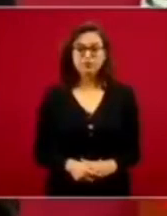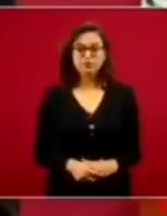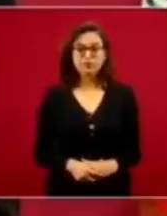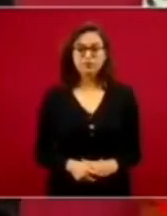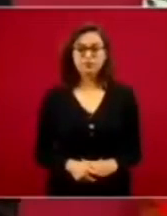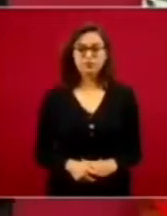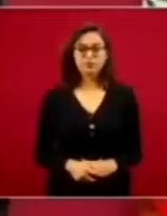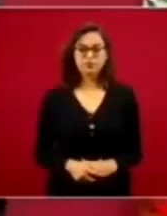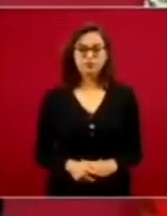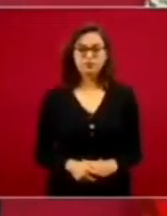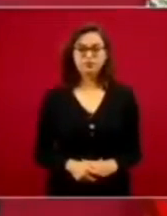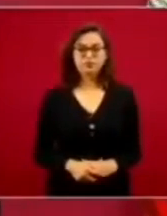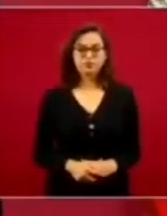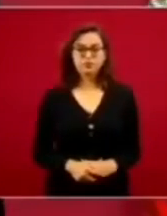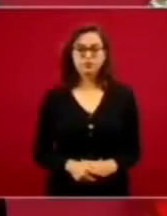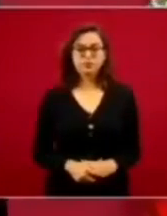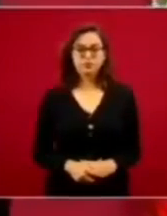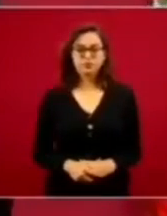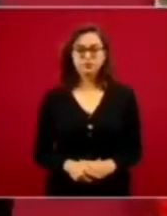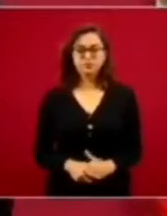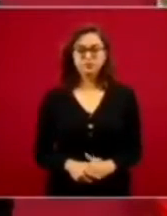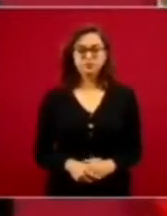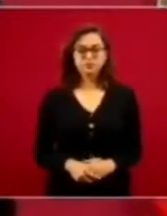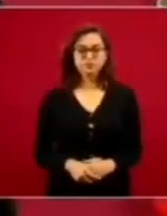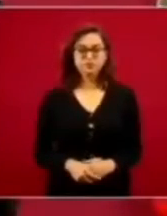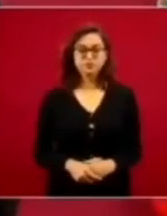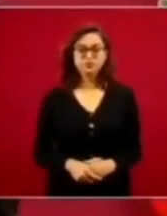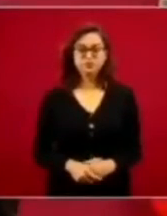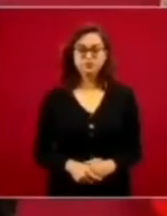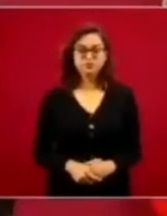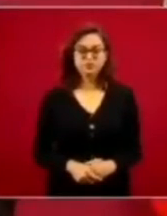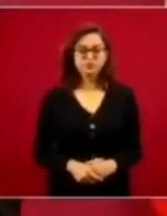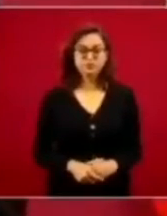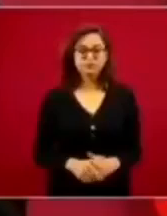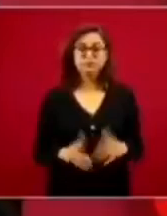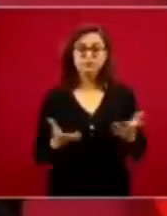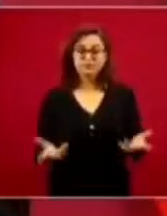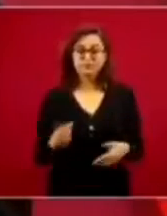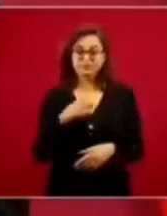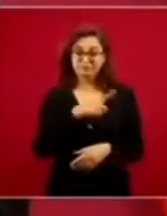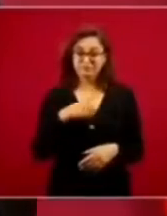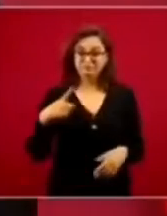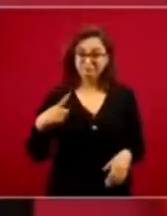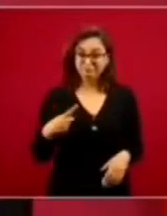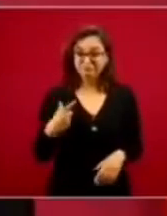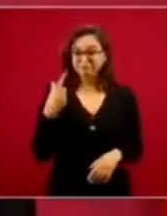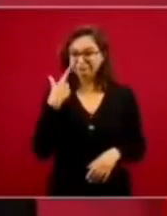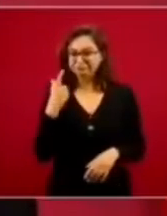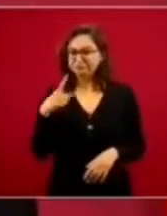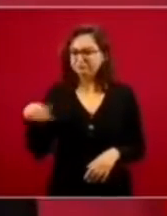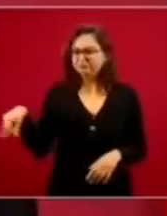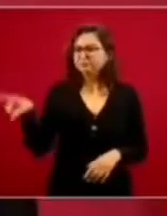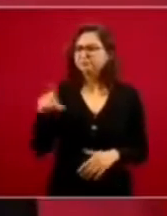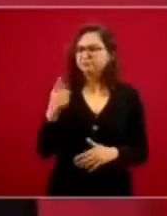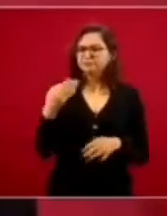que además habría que ver quiénes estaban financiando todo esto.